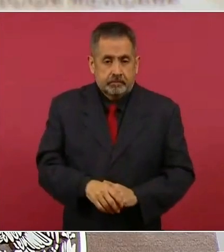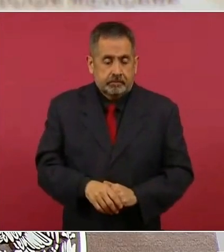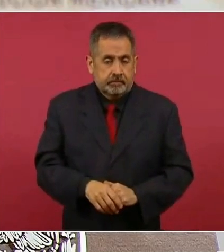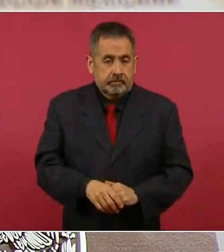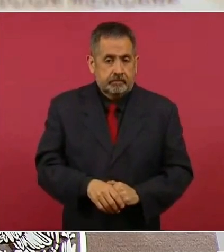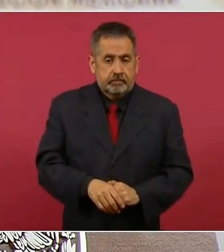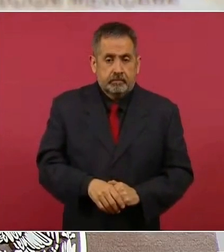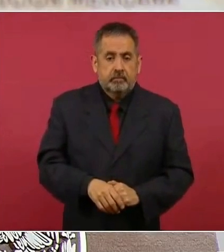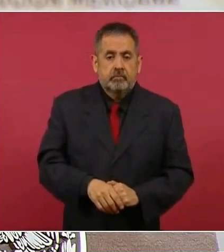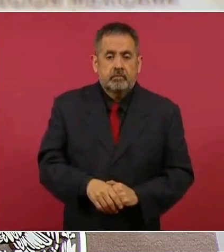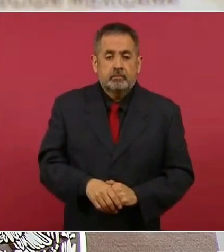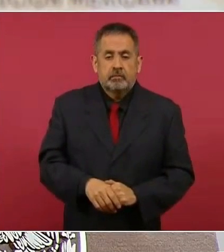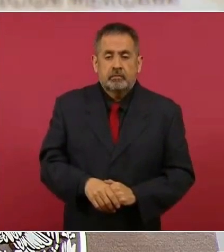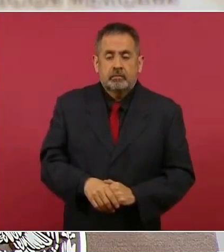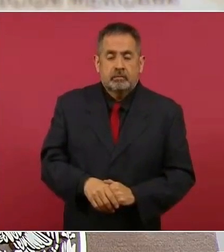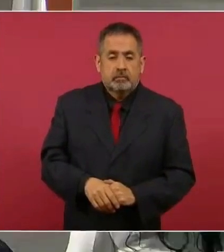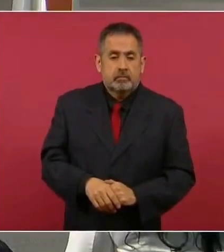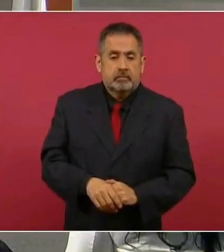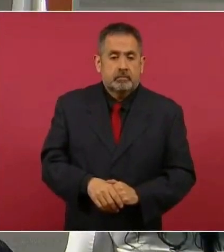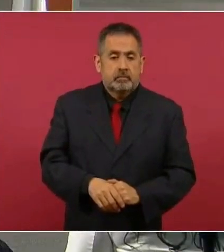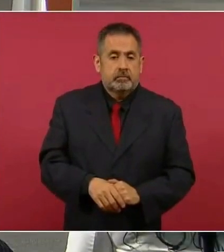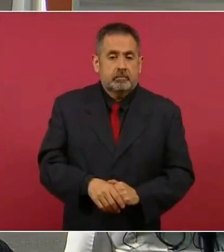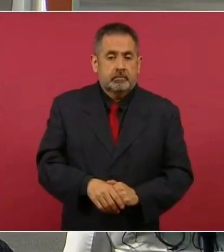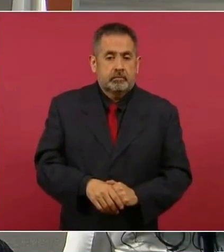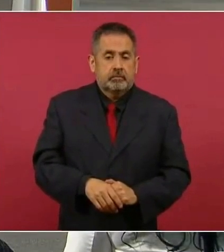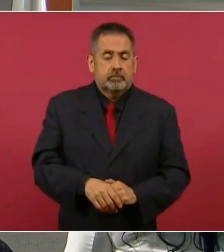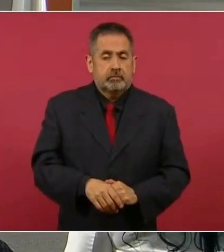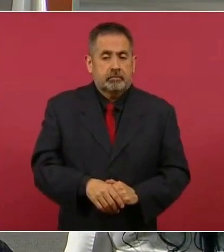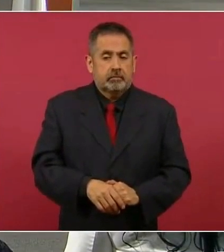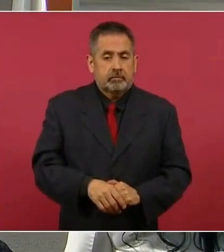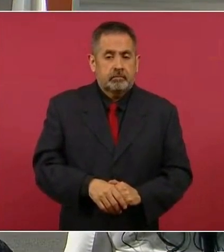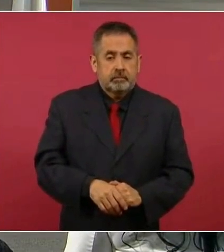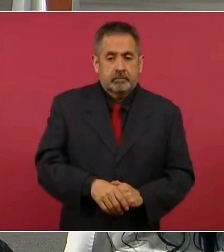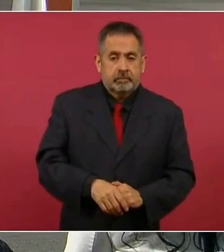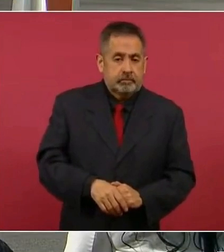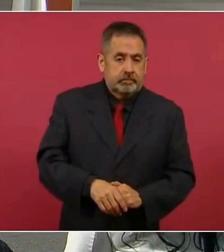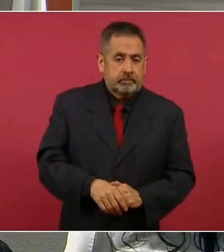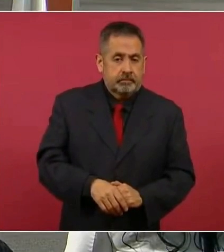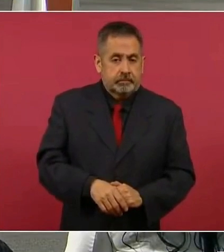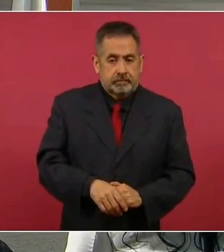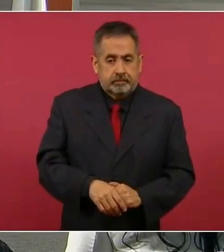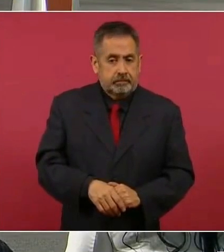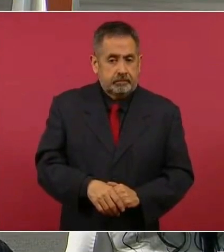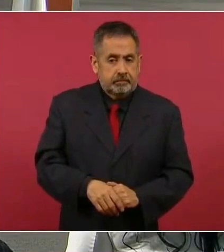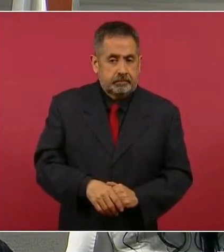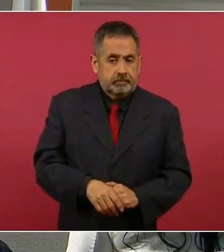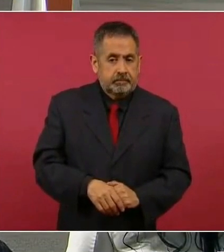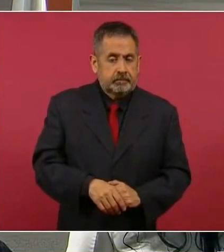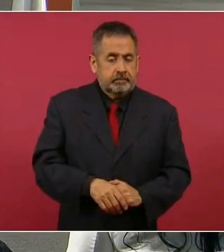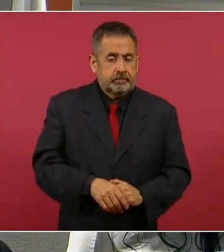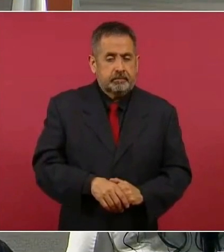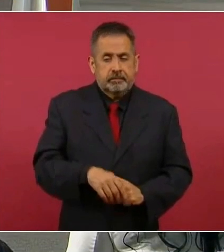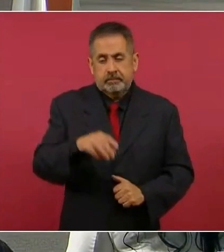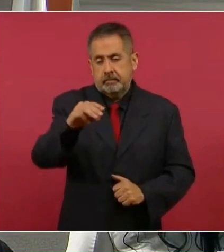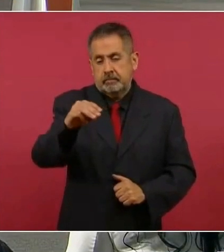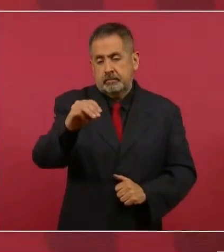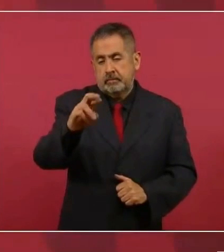Y desde luego, antes de Morelos